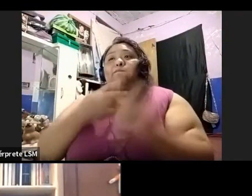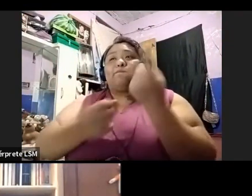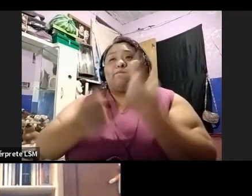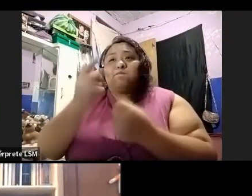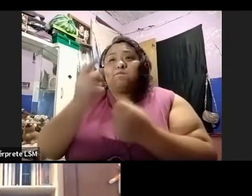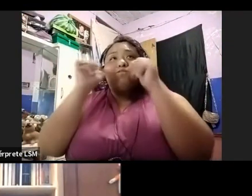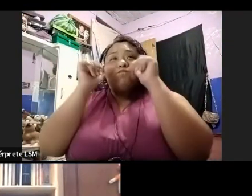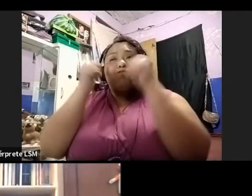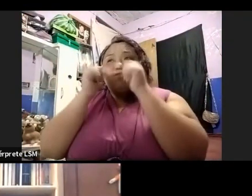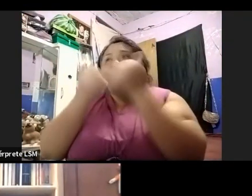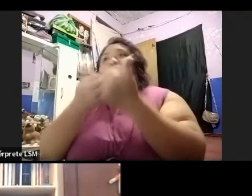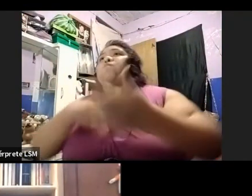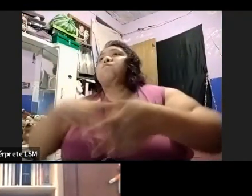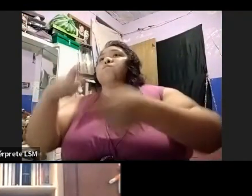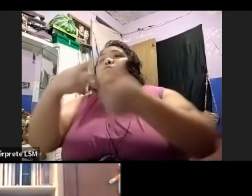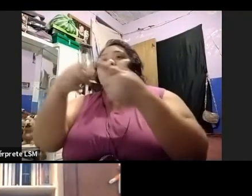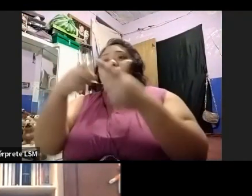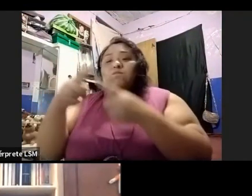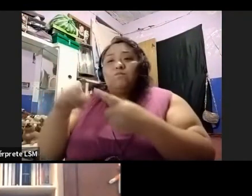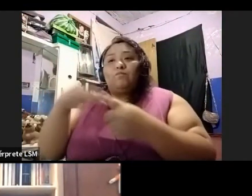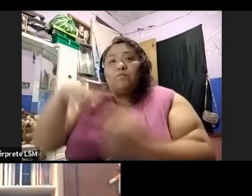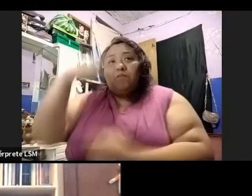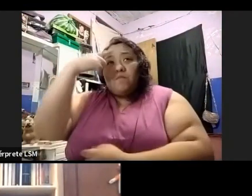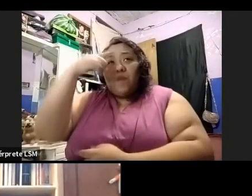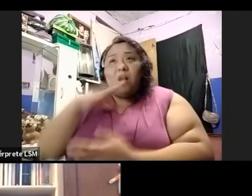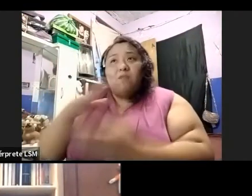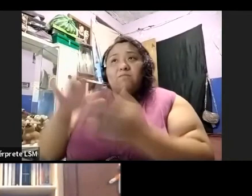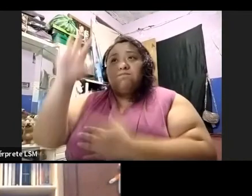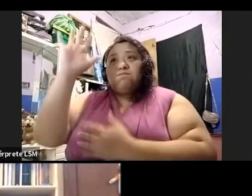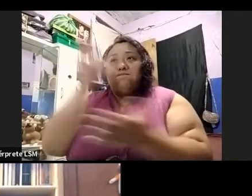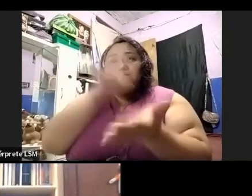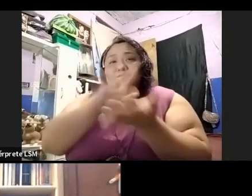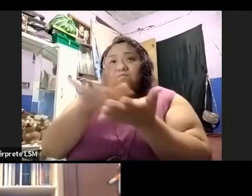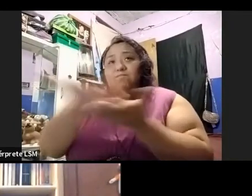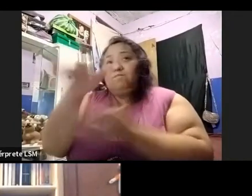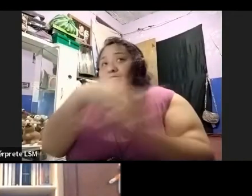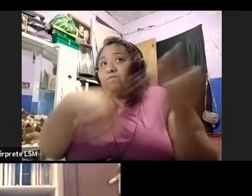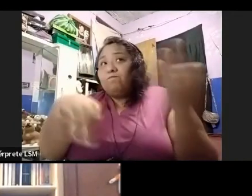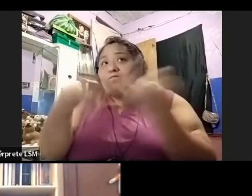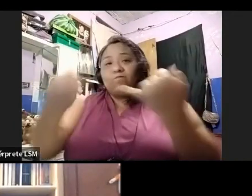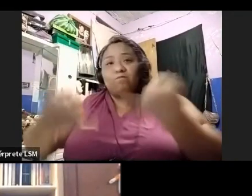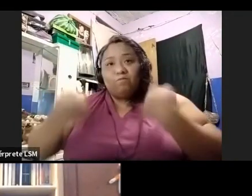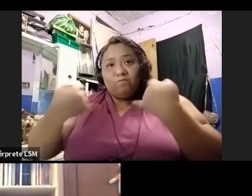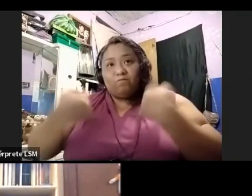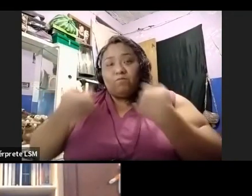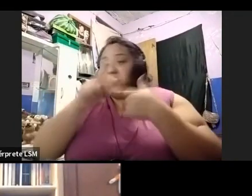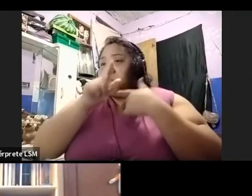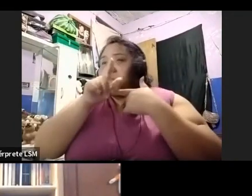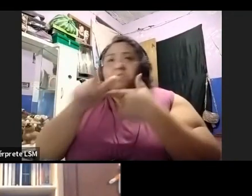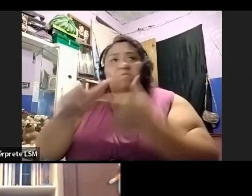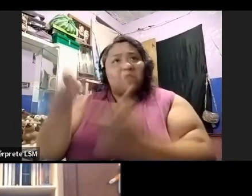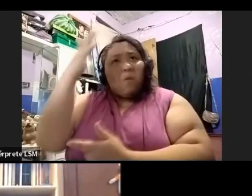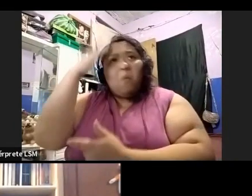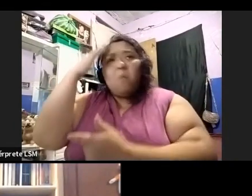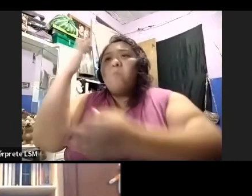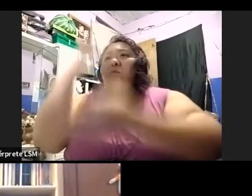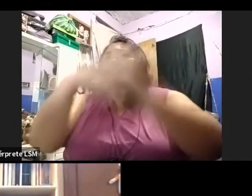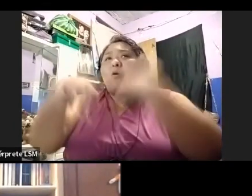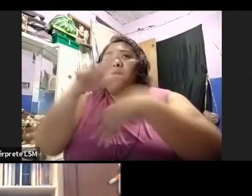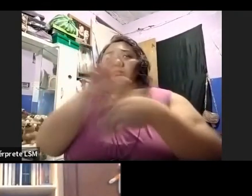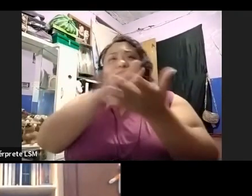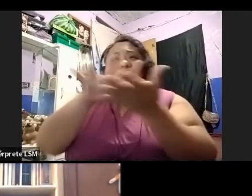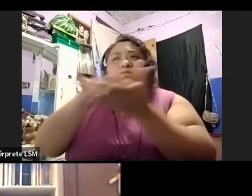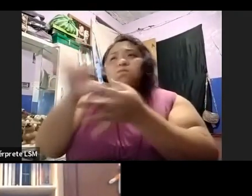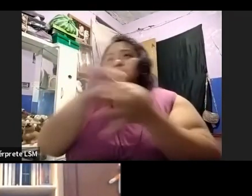para los muchachos. Por otro lado, seguimos en el tema de voluntariado, seguimos apoyando organizaciones amigas con la